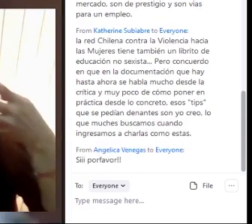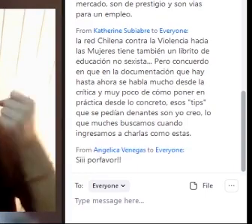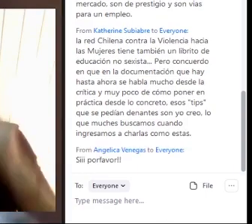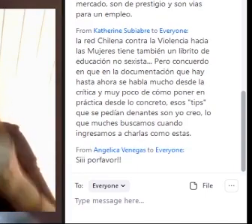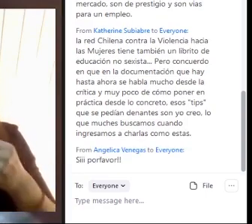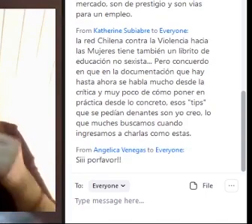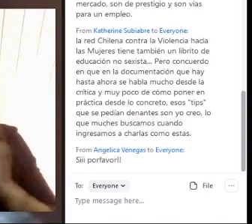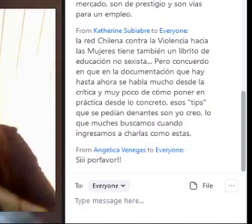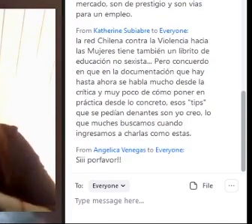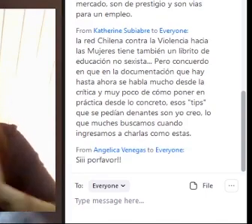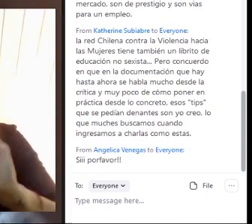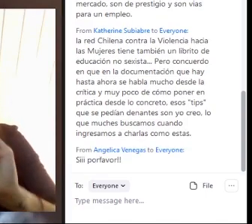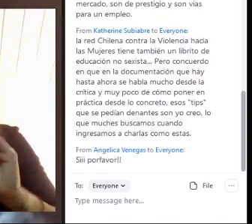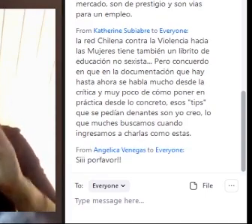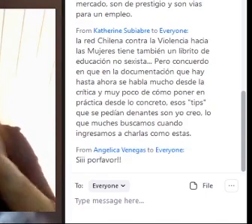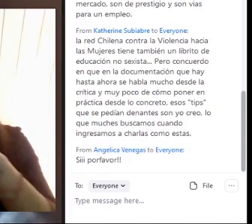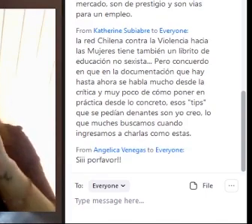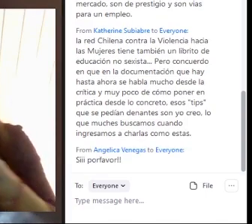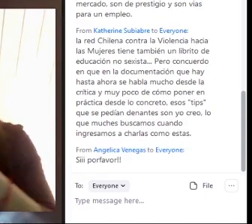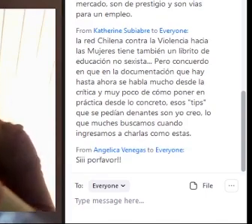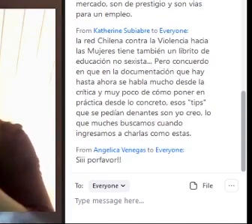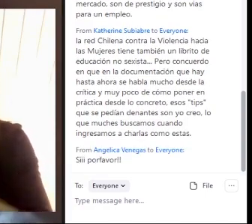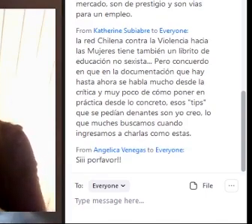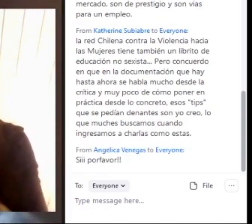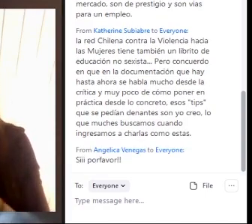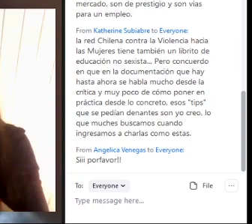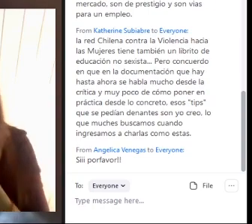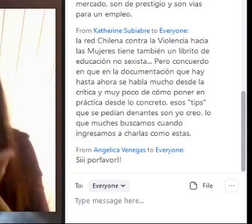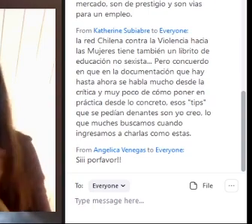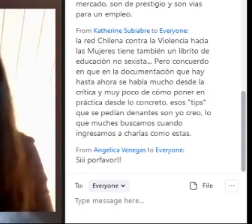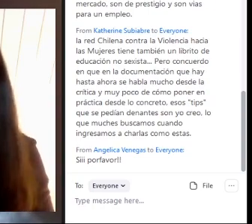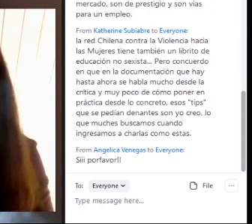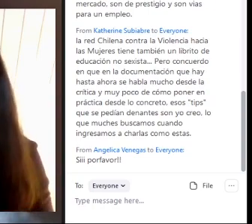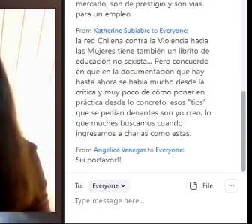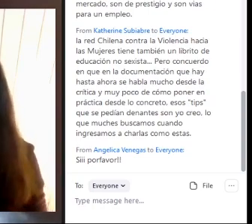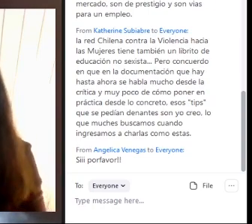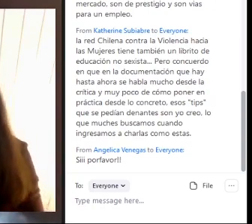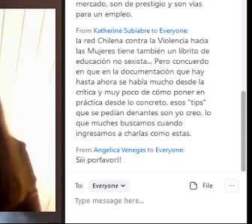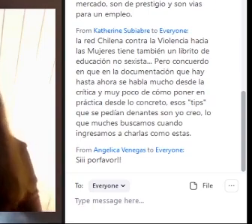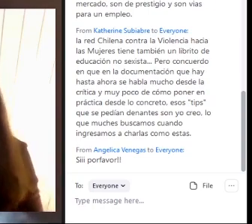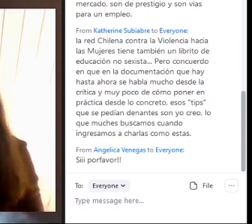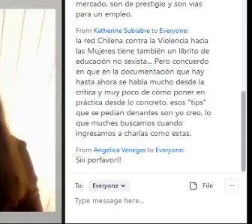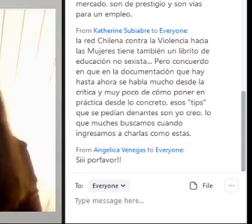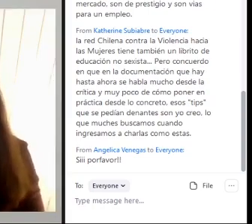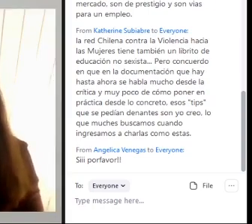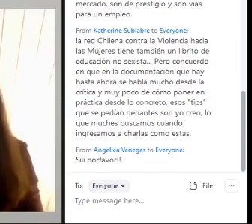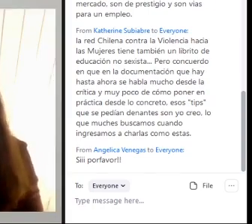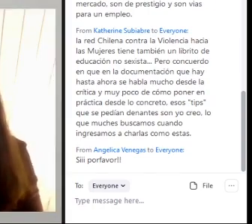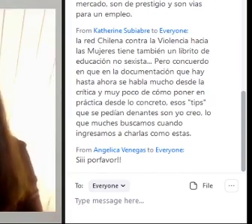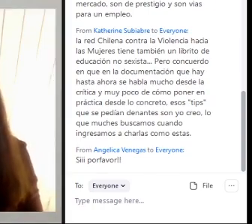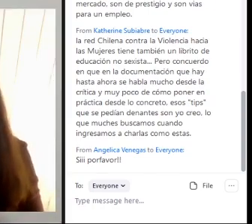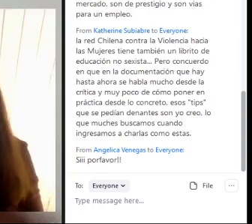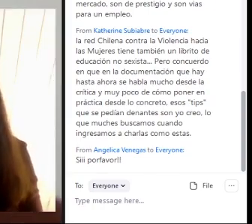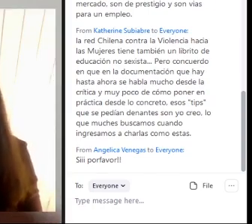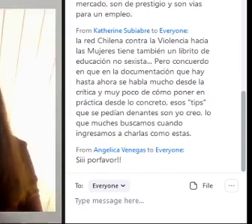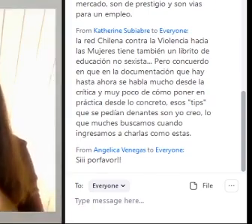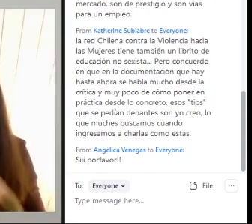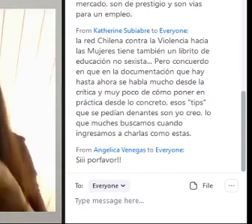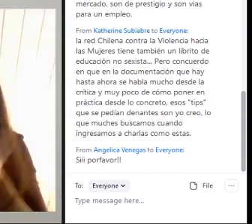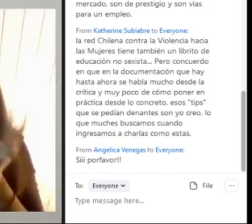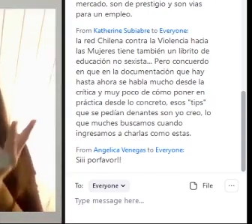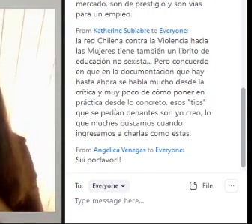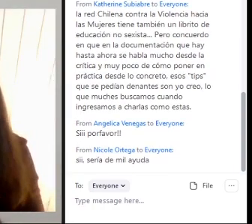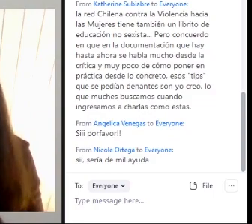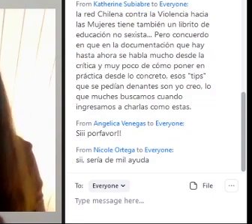De De la escuela En nuestro Facebook Escuela de Historia y Ciencias Sociales Watch Ya, bacán Ahí lo podemos ir compartiendo Hay un